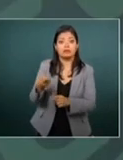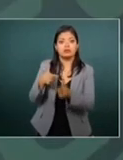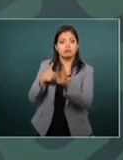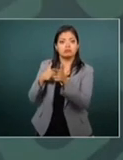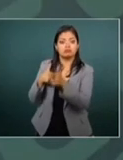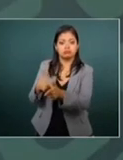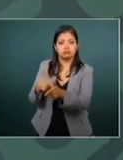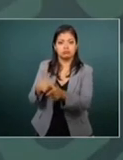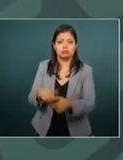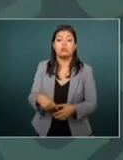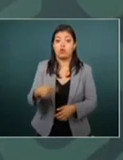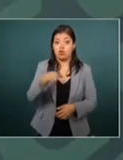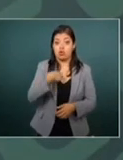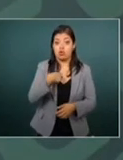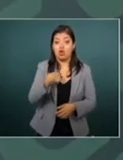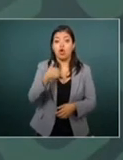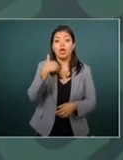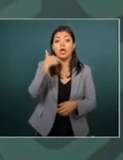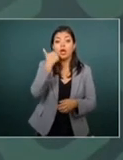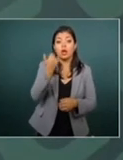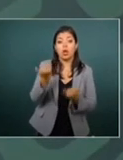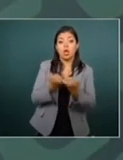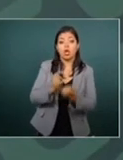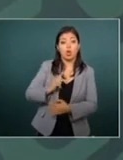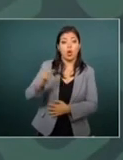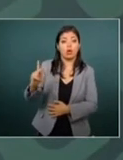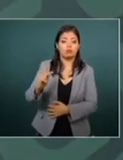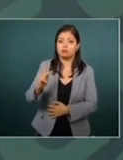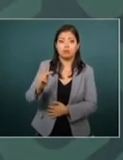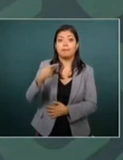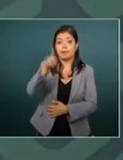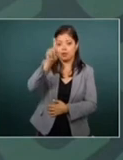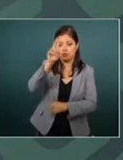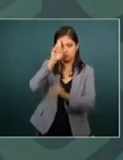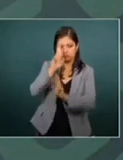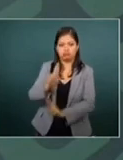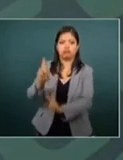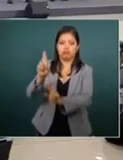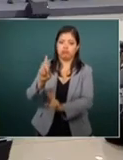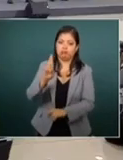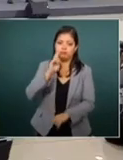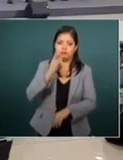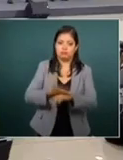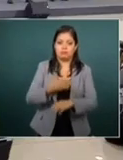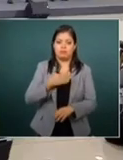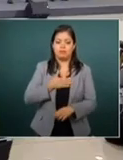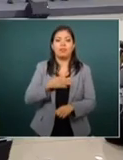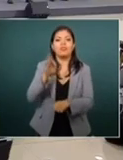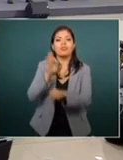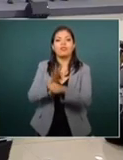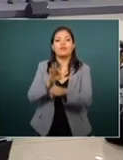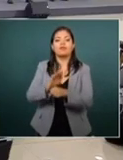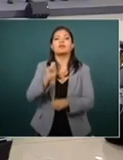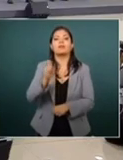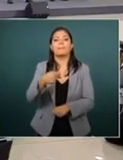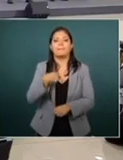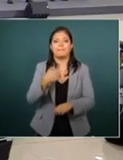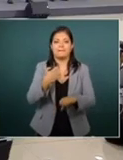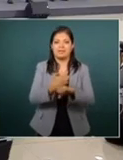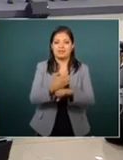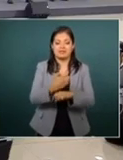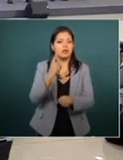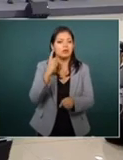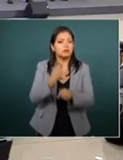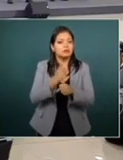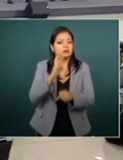No me compararía jamás con alguno de ellos, pero honrar su memoria es para mí una obligación moral. Defender los intereses de mi Estado es mi responsabilidad